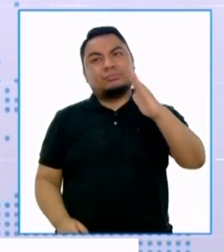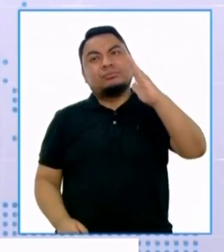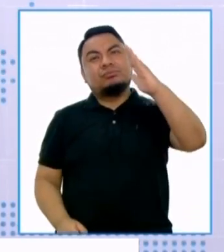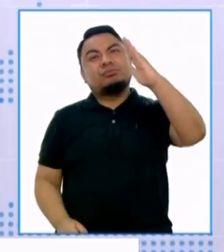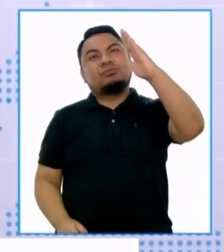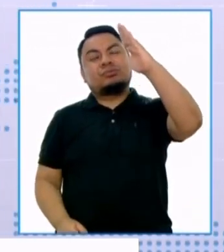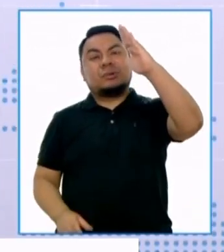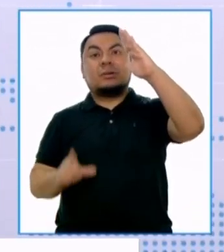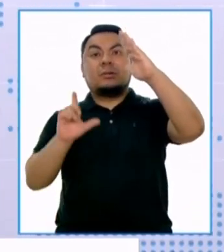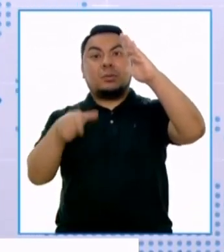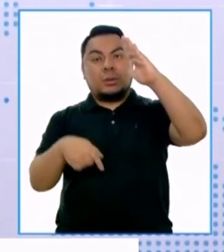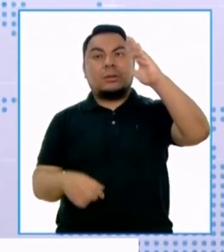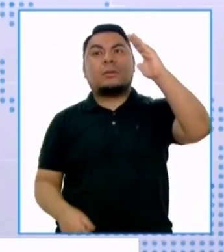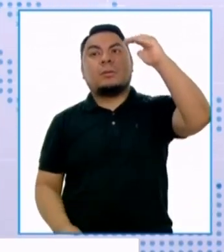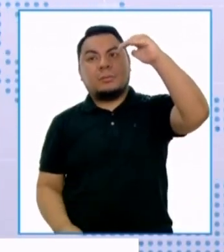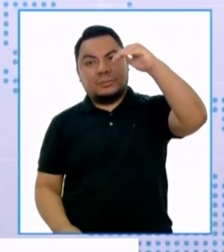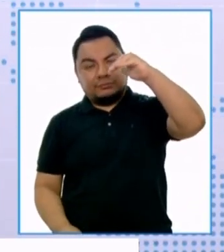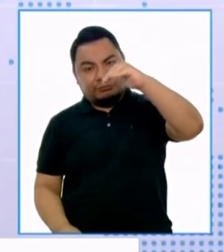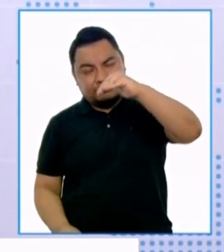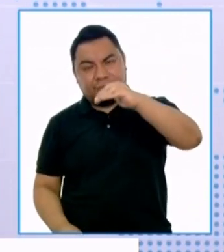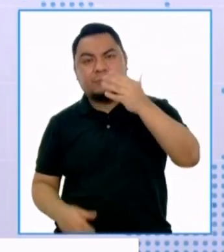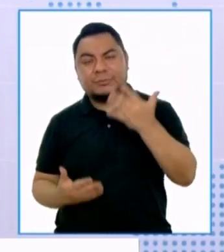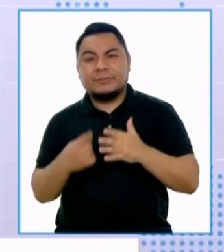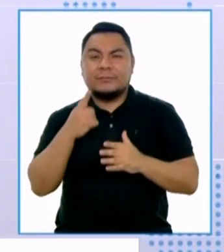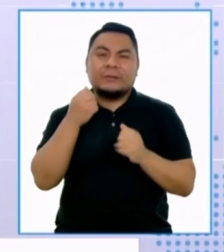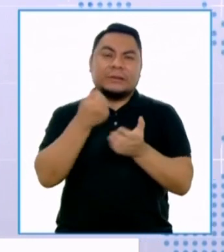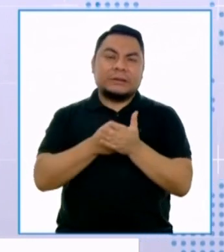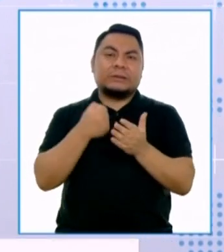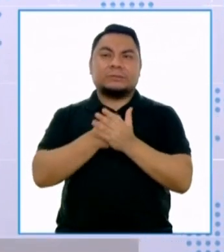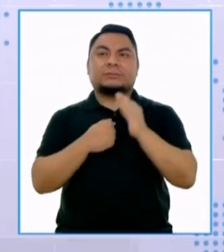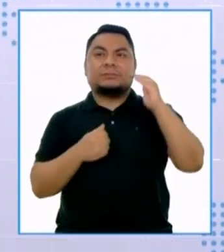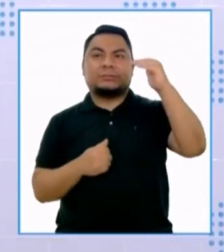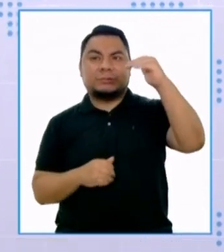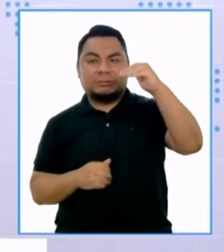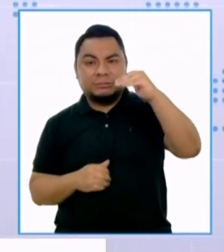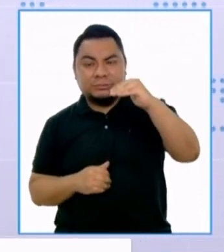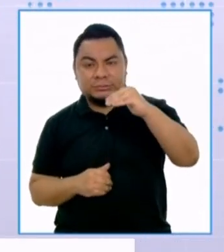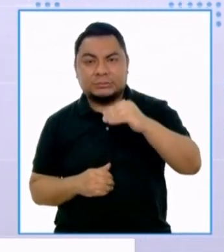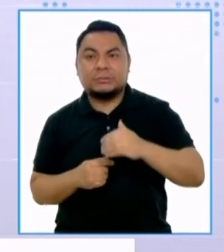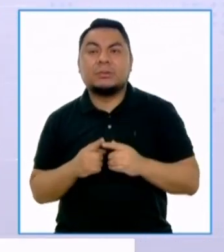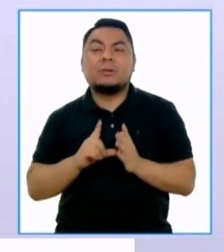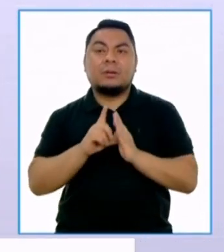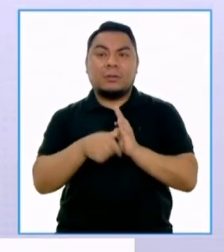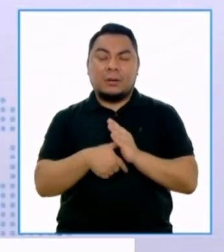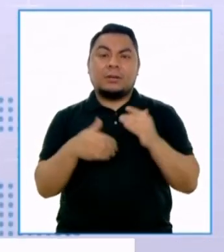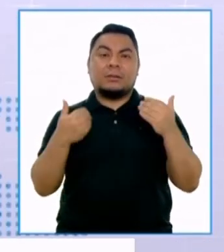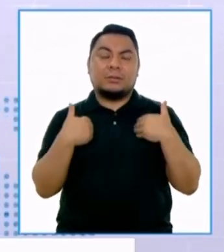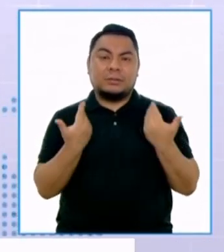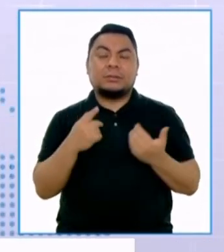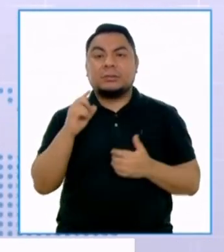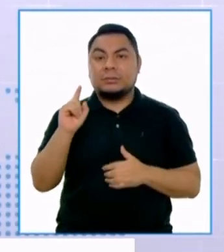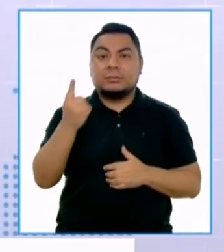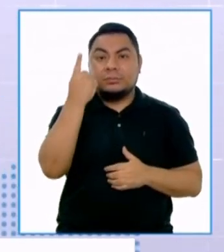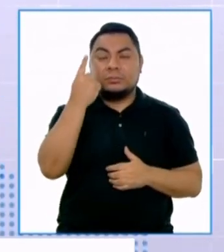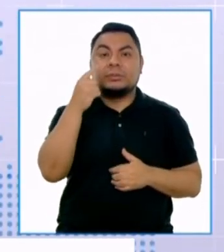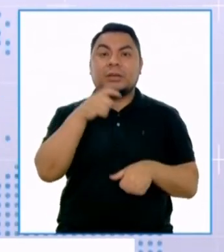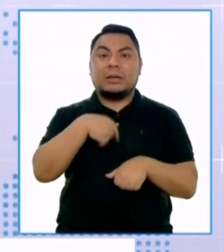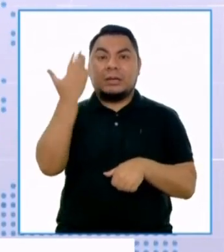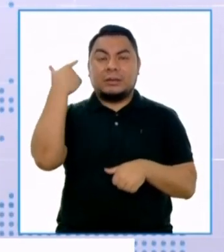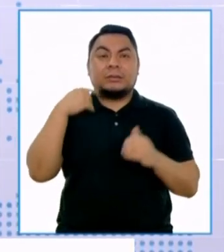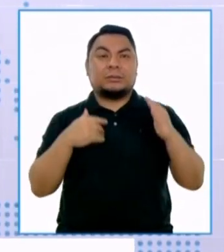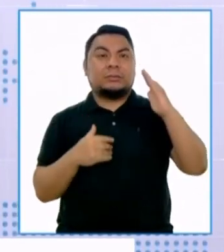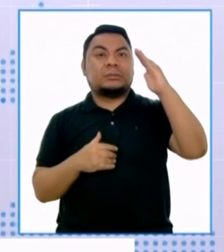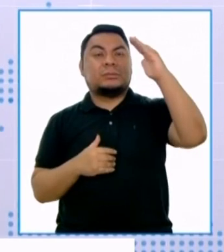momentos más cruciales en nuestra patria de compromiso de ciudadanos peruanos. Hemos tenido un primer momento